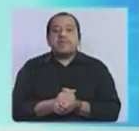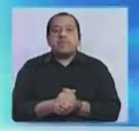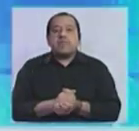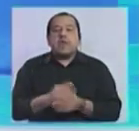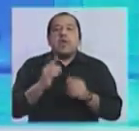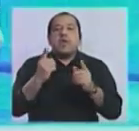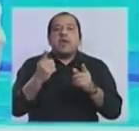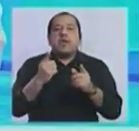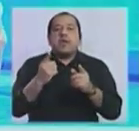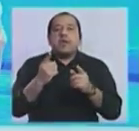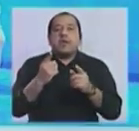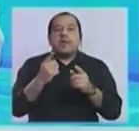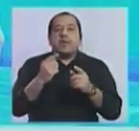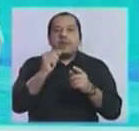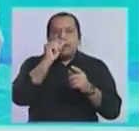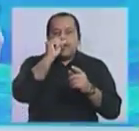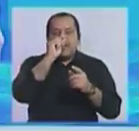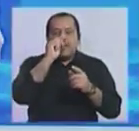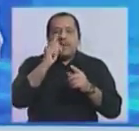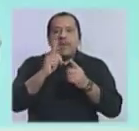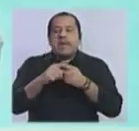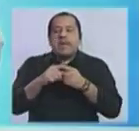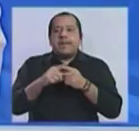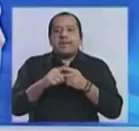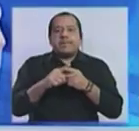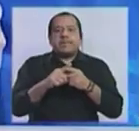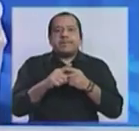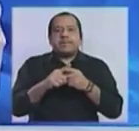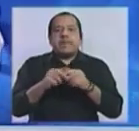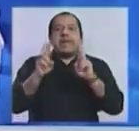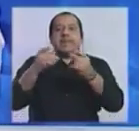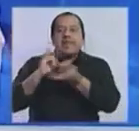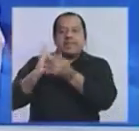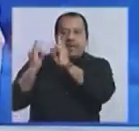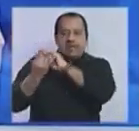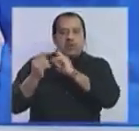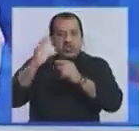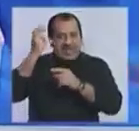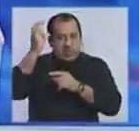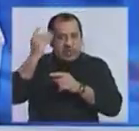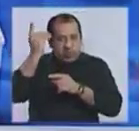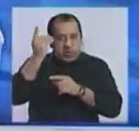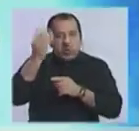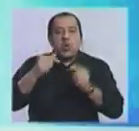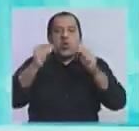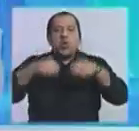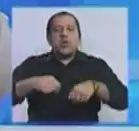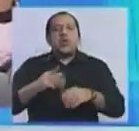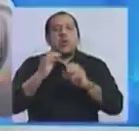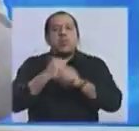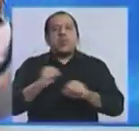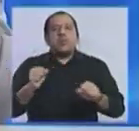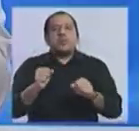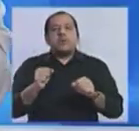antes de ir a la conformación del Parlamento, que tiene muchos aspectos positivos. Hoy estamos en condiciones porque, claro,